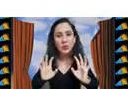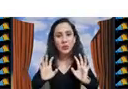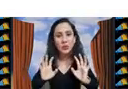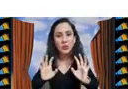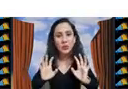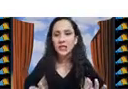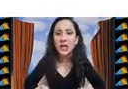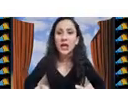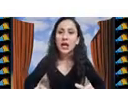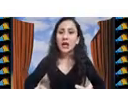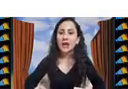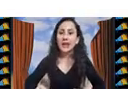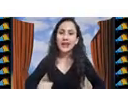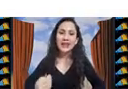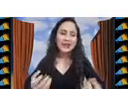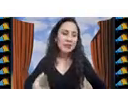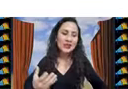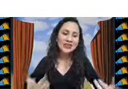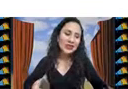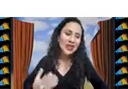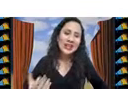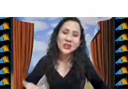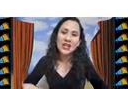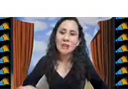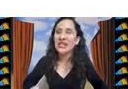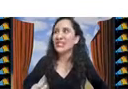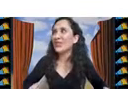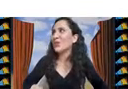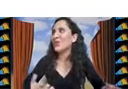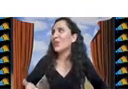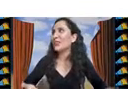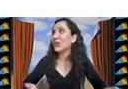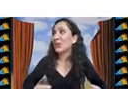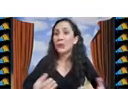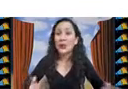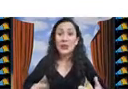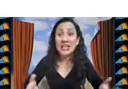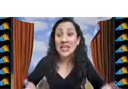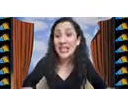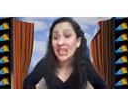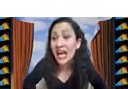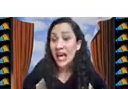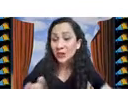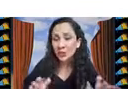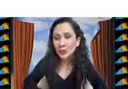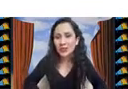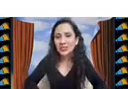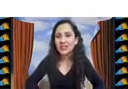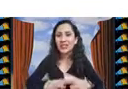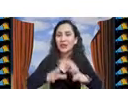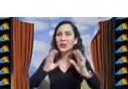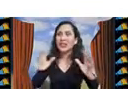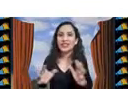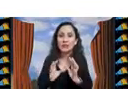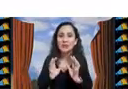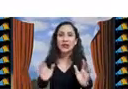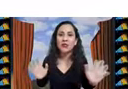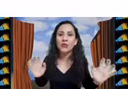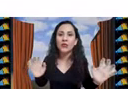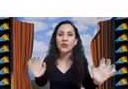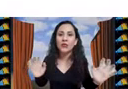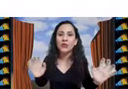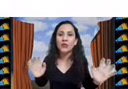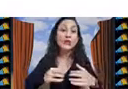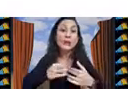realmente es muy sencilla que pues es la que suele aplicarse cuando uno hace por ejemplo minería de datos por decir que tú quieres